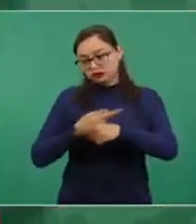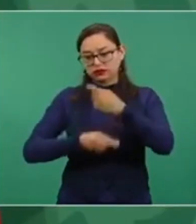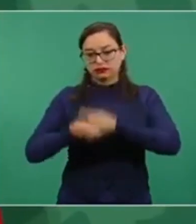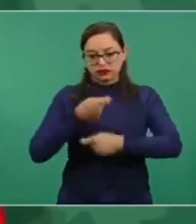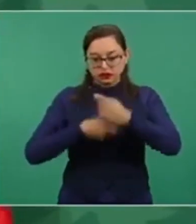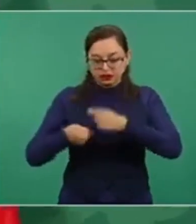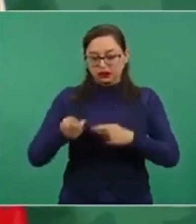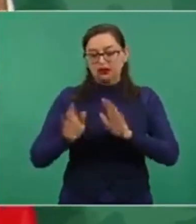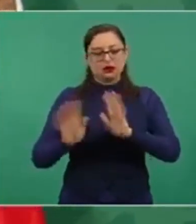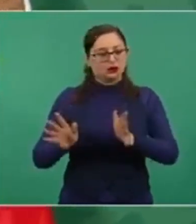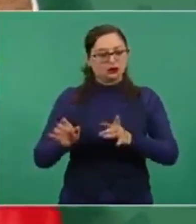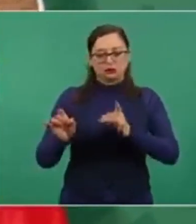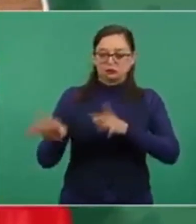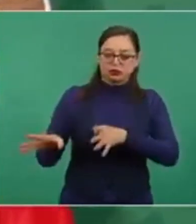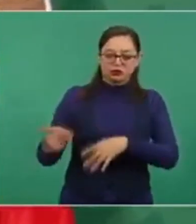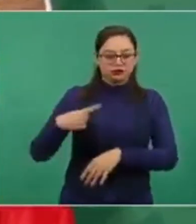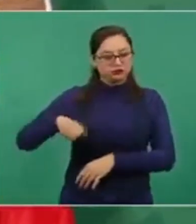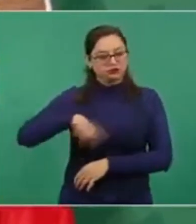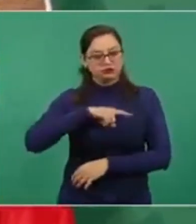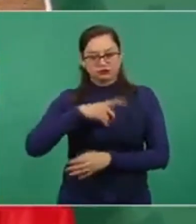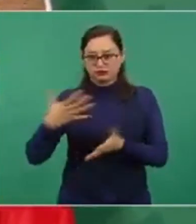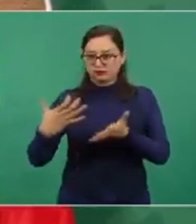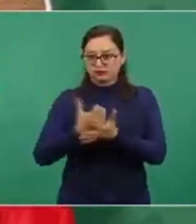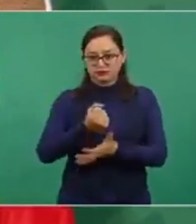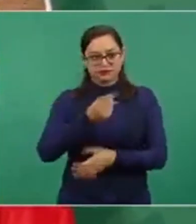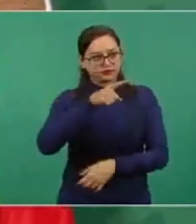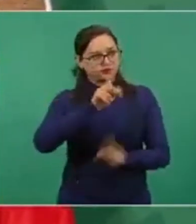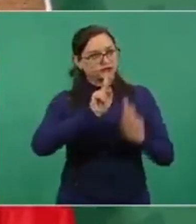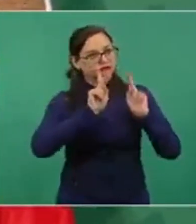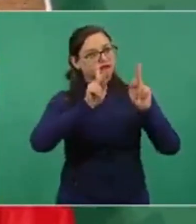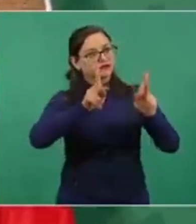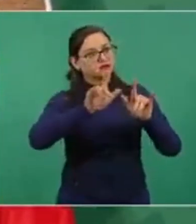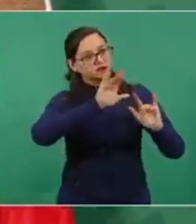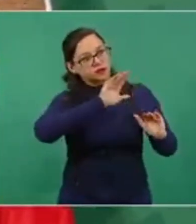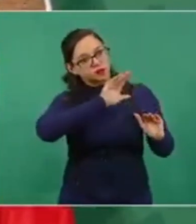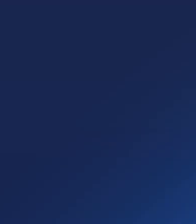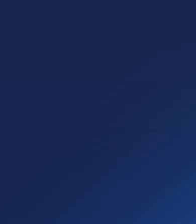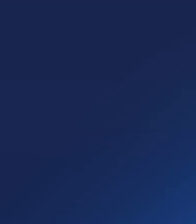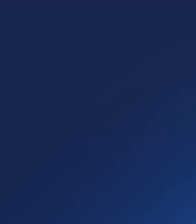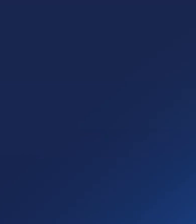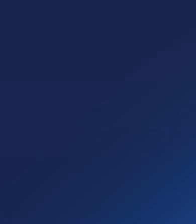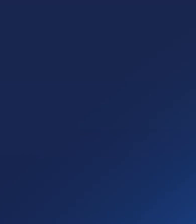construyeron los segundos pisos.